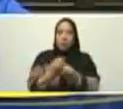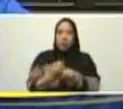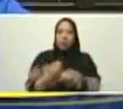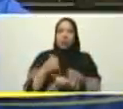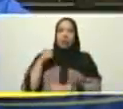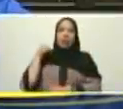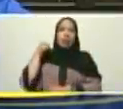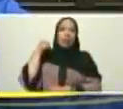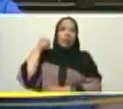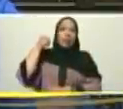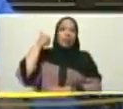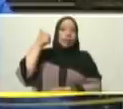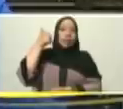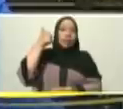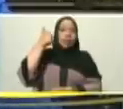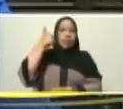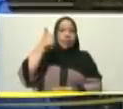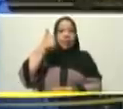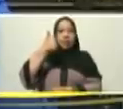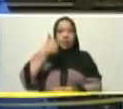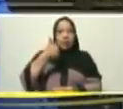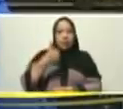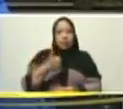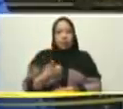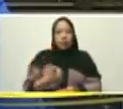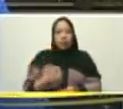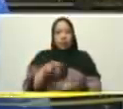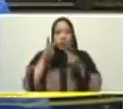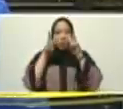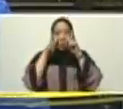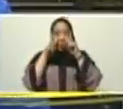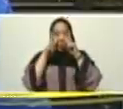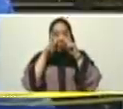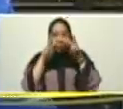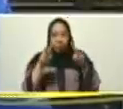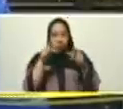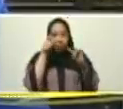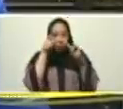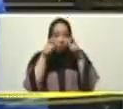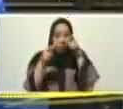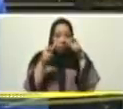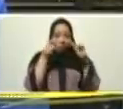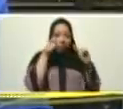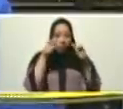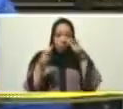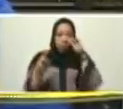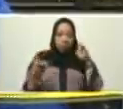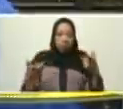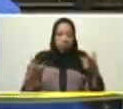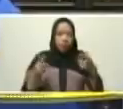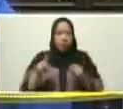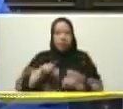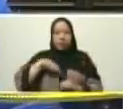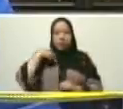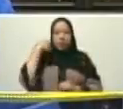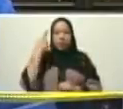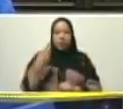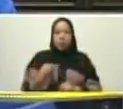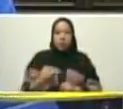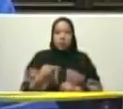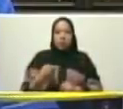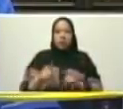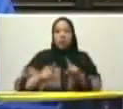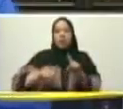después de ver tanto que hemos visto después después del después